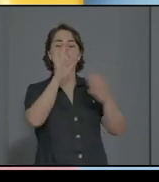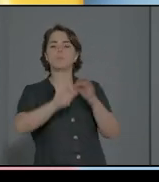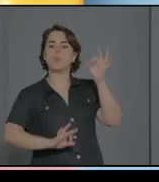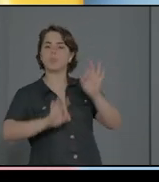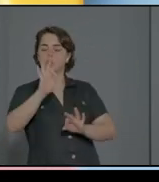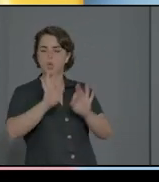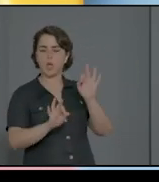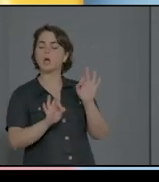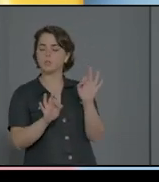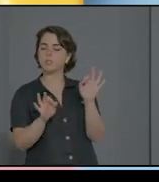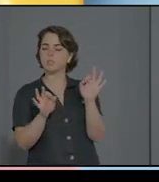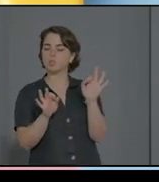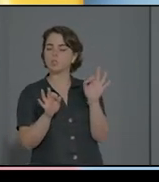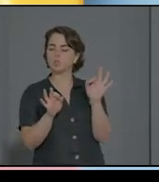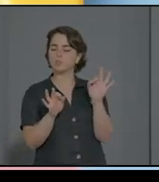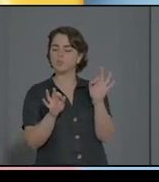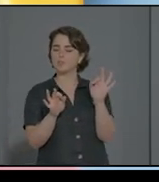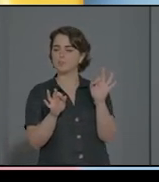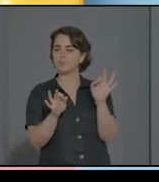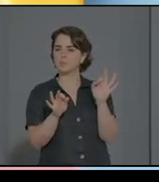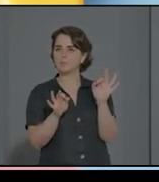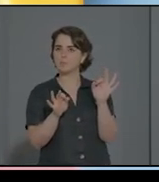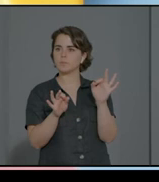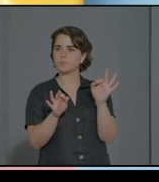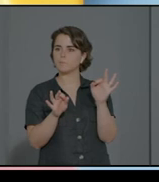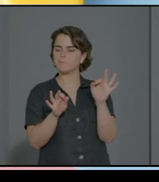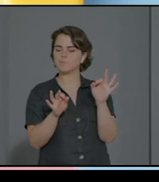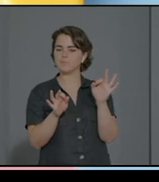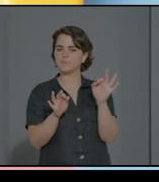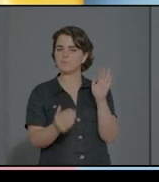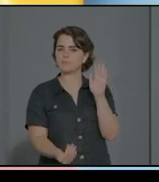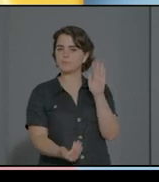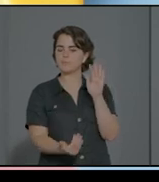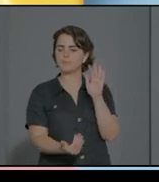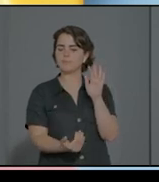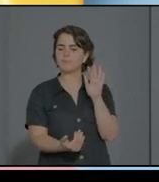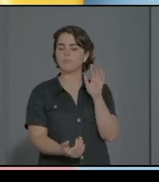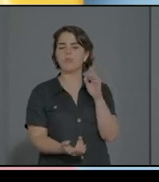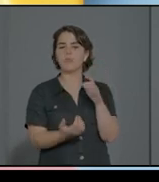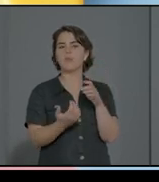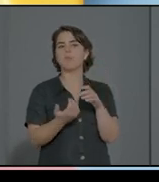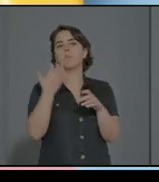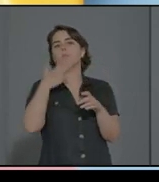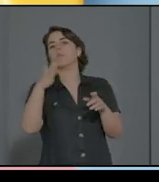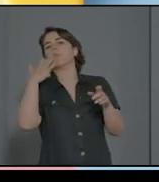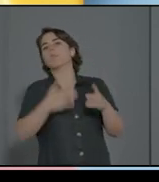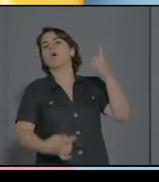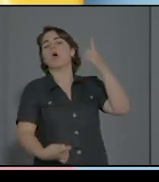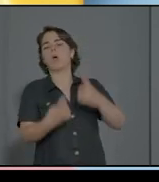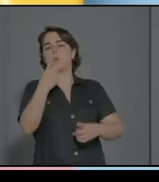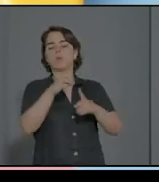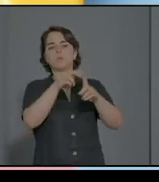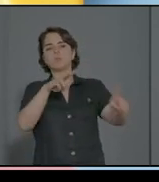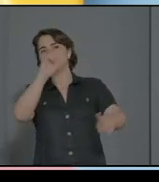algunas excepciones, por ejemplo, por lo tanto, desde el punto de vista cultural hay diferencias y hay